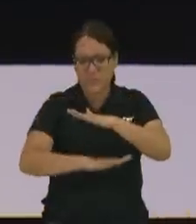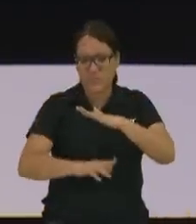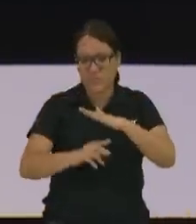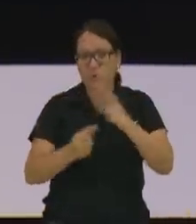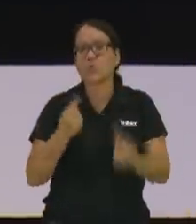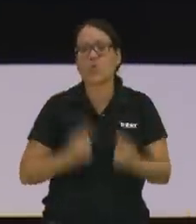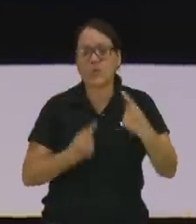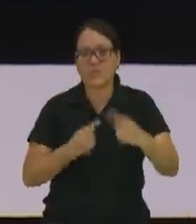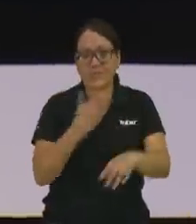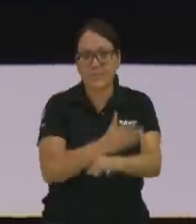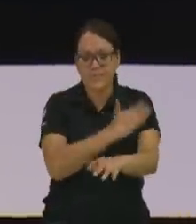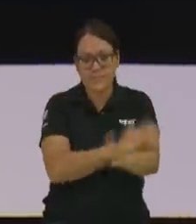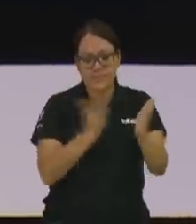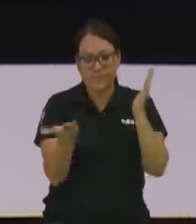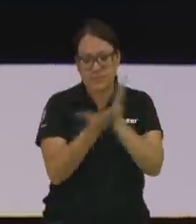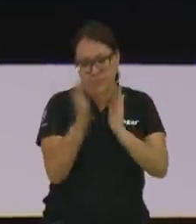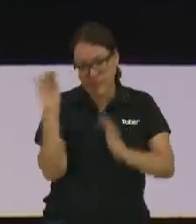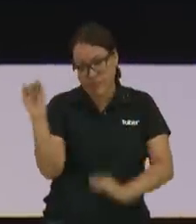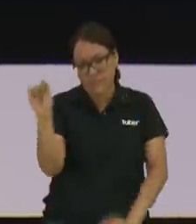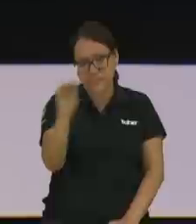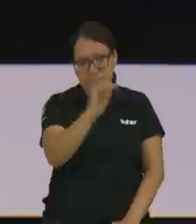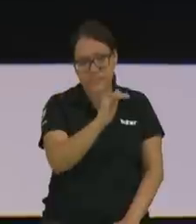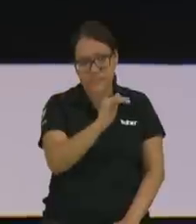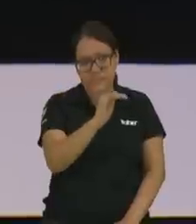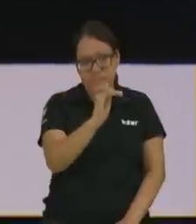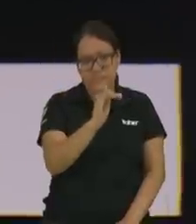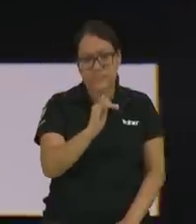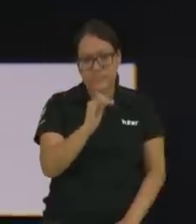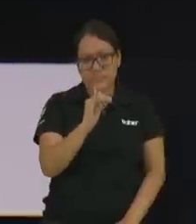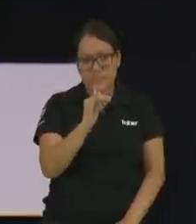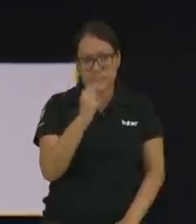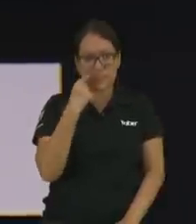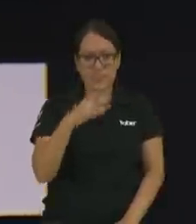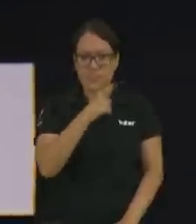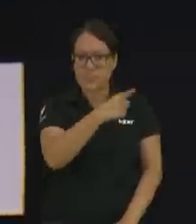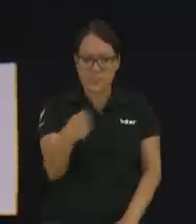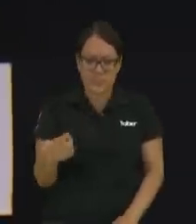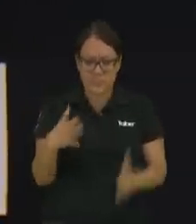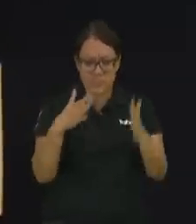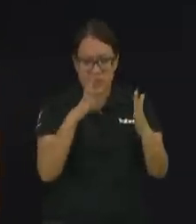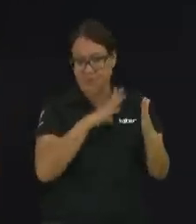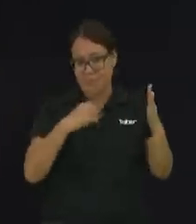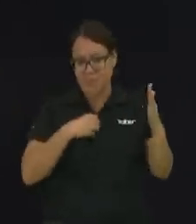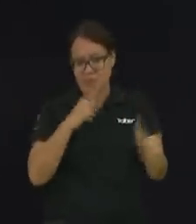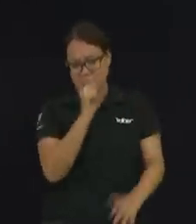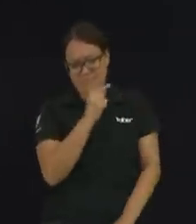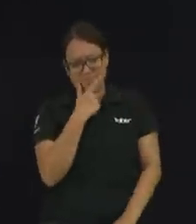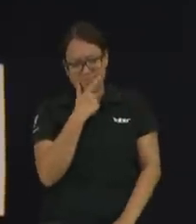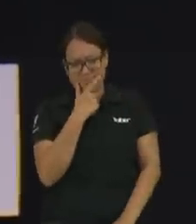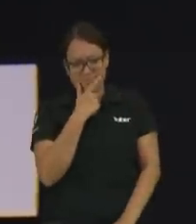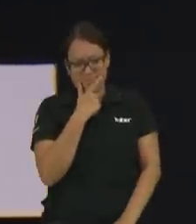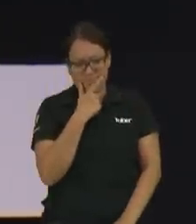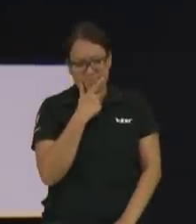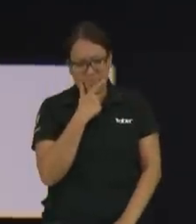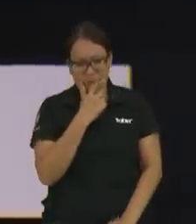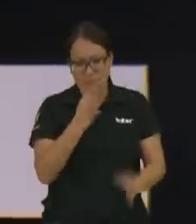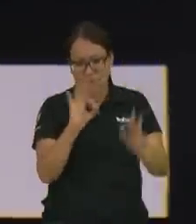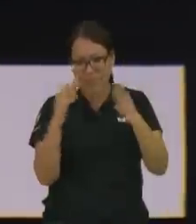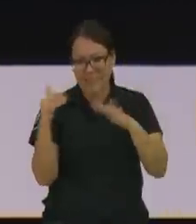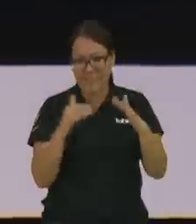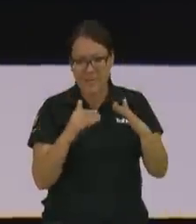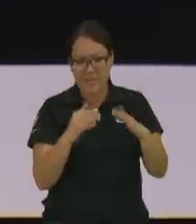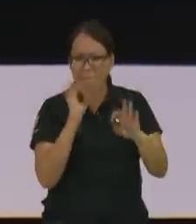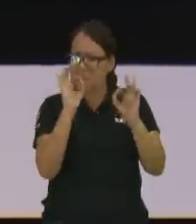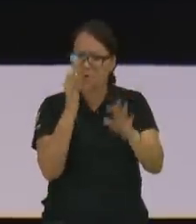instruye instruye instruye usted tiene personas en su casa que no hacen las cosas como usted quiere en lugar de quejarse